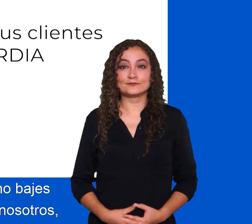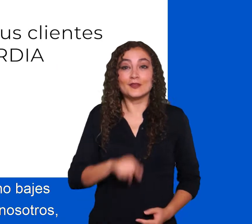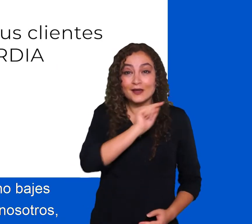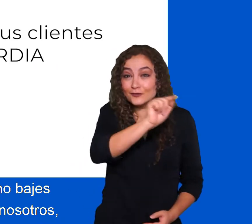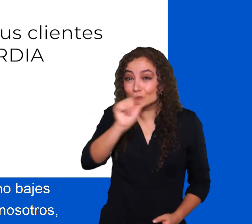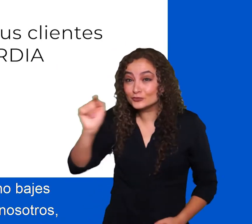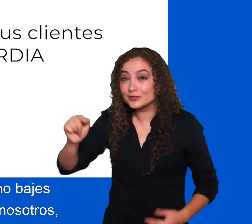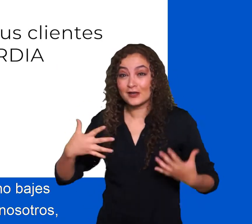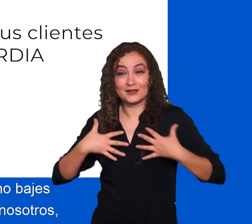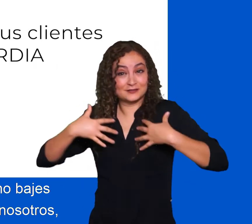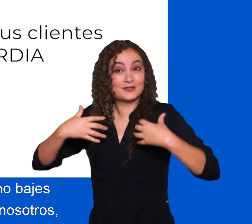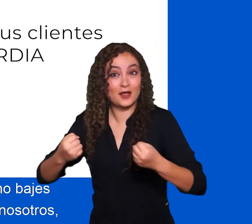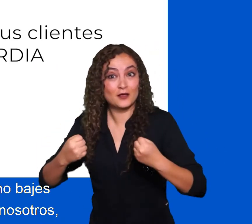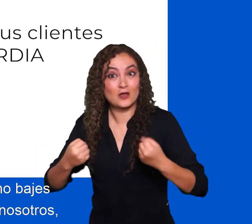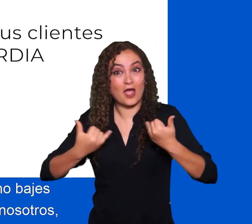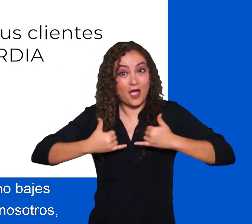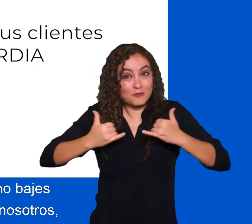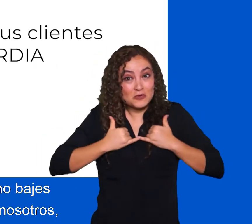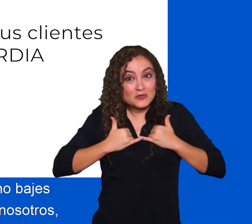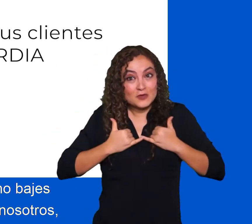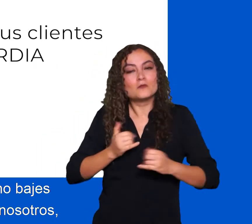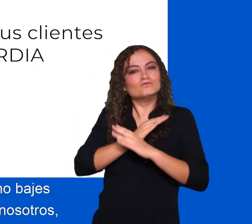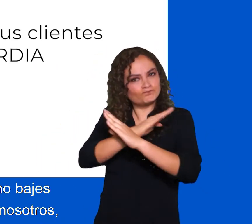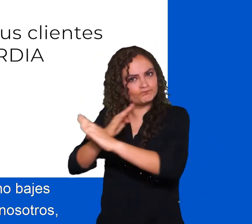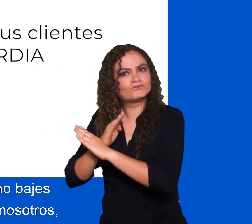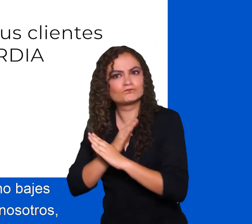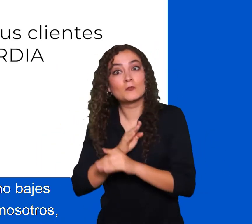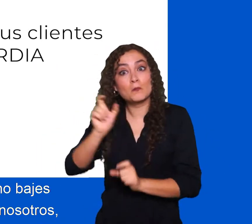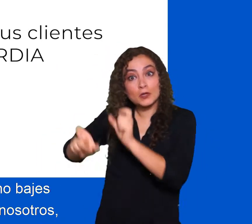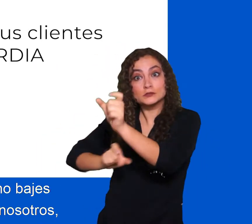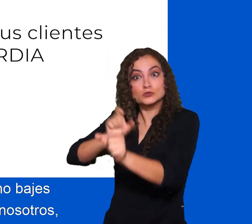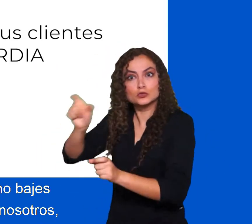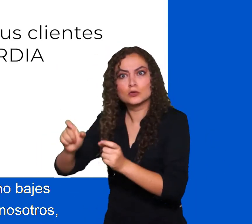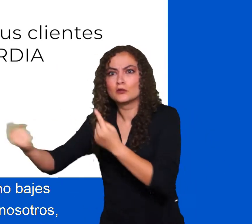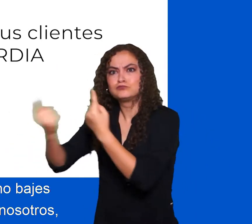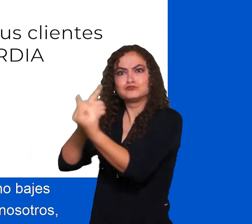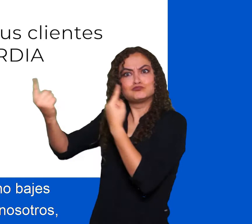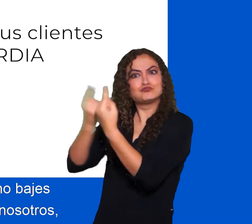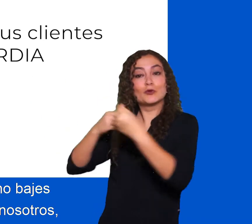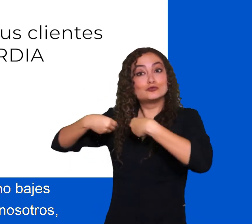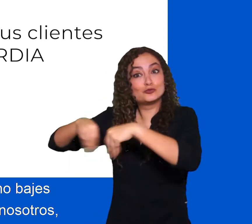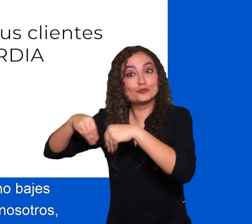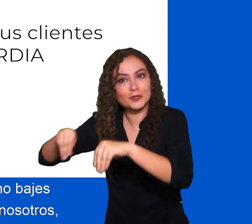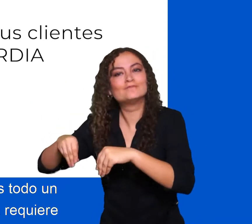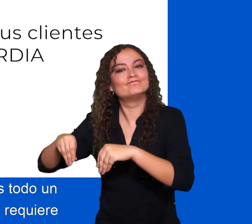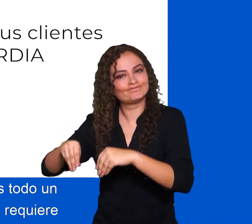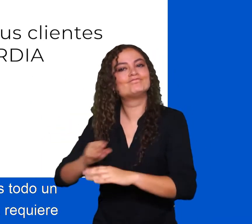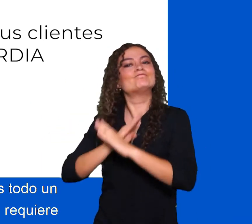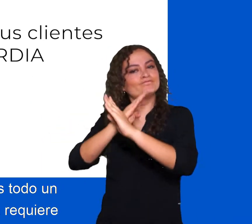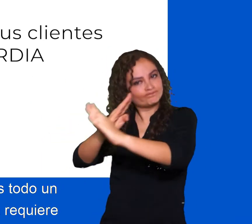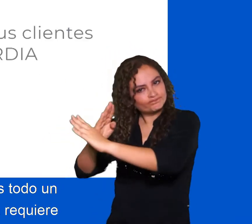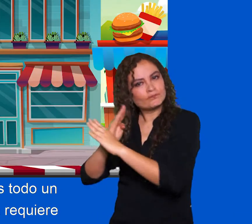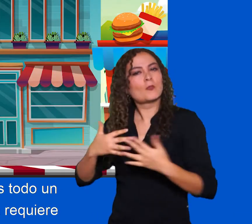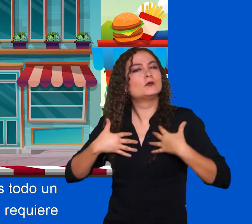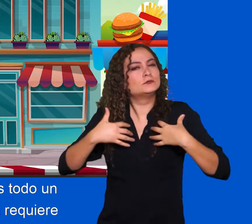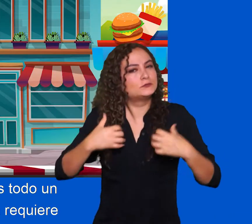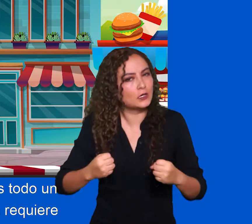Protege tu salud y la de tus clientes. No bajes la guardia. La COVID-19 aún está entre nosotros.